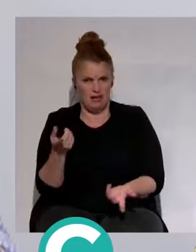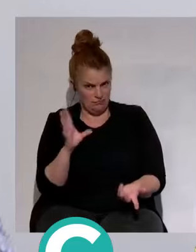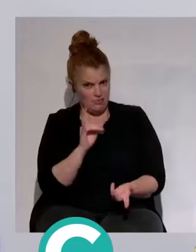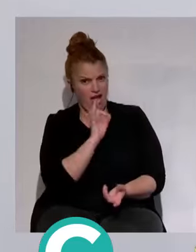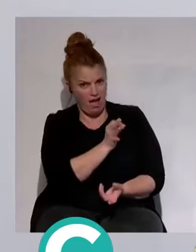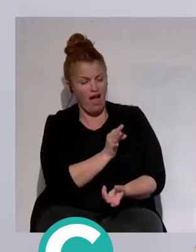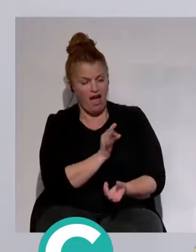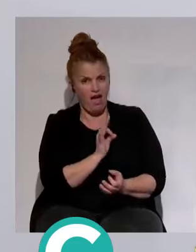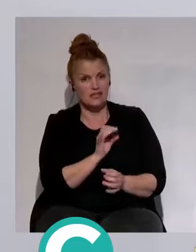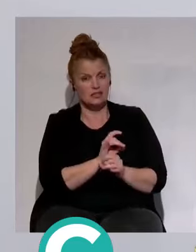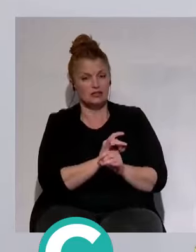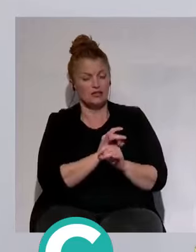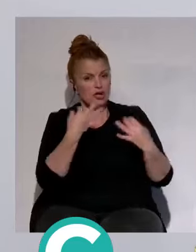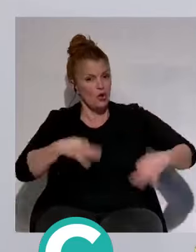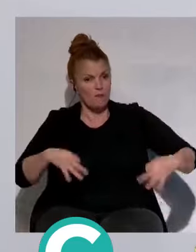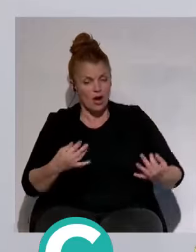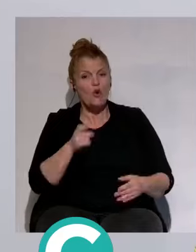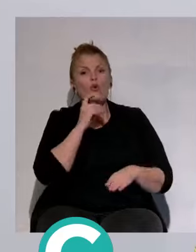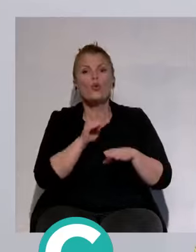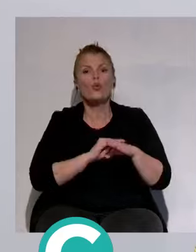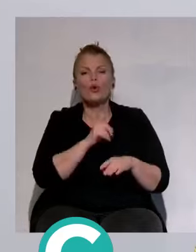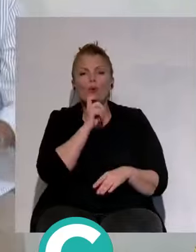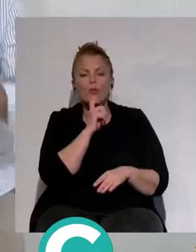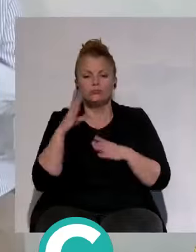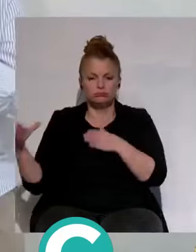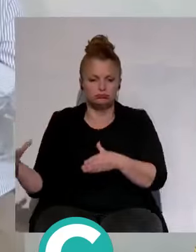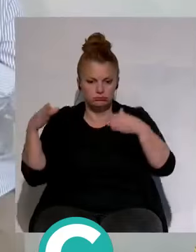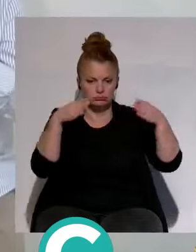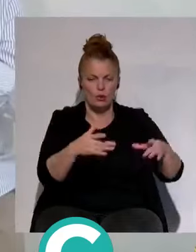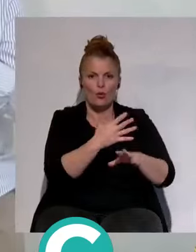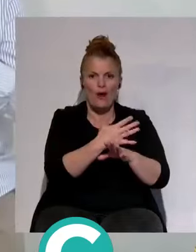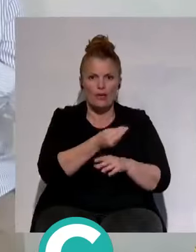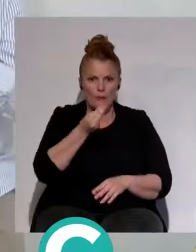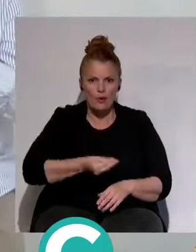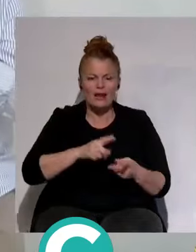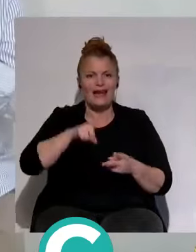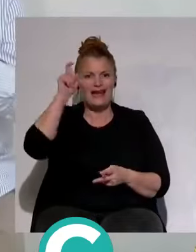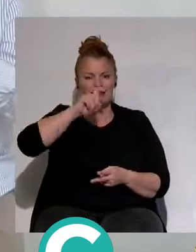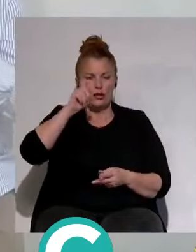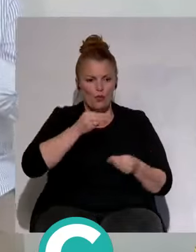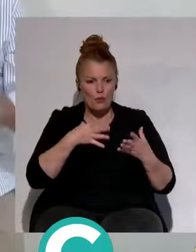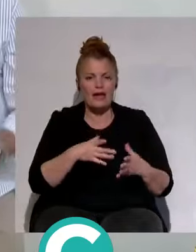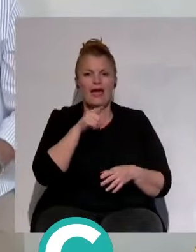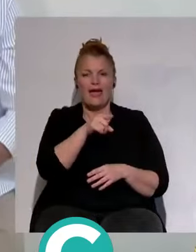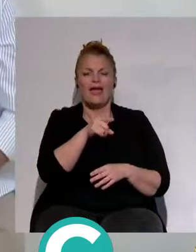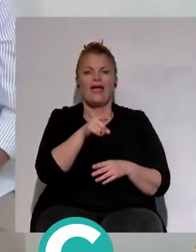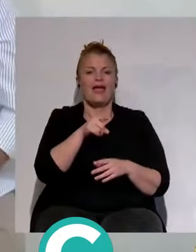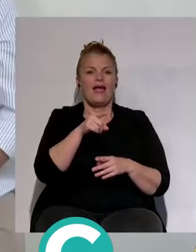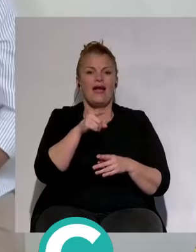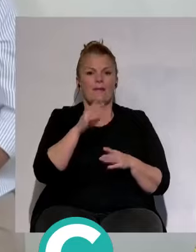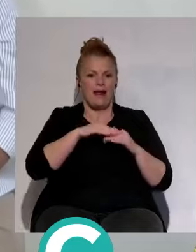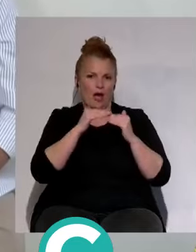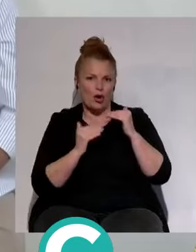¿Tú sabes cómo se cura? Trayendo una buena plantilla, un buen entrenador y haciendo una buena temporada y estando arriba. Y la gente se va a olvidar